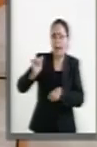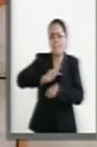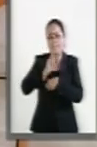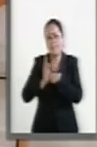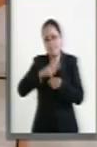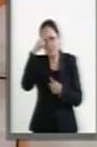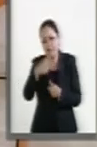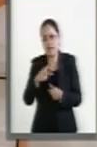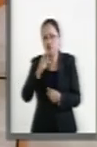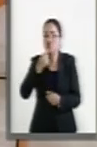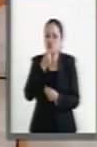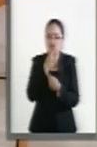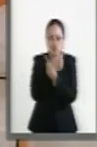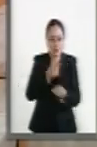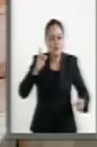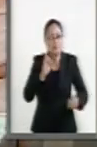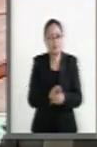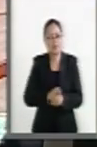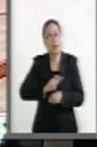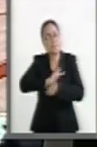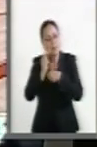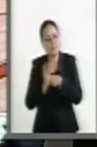nuestra patria. Muchas gracias, señor Secretario.